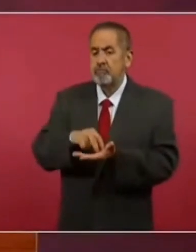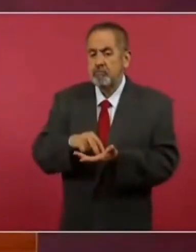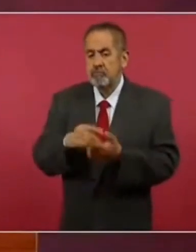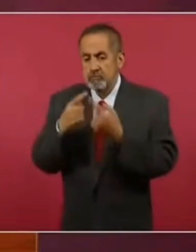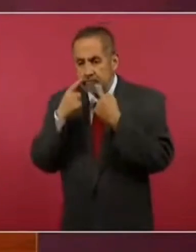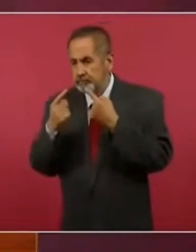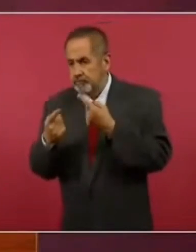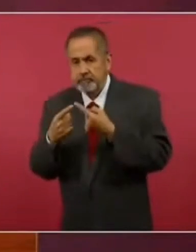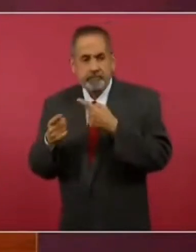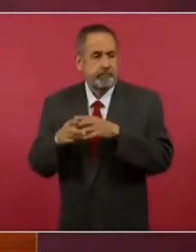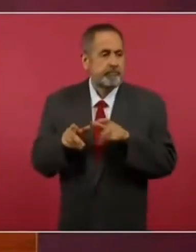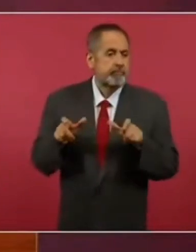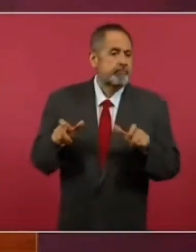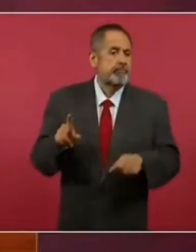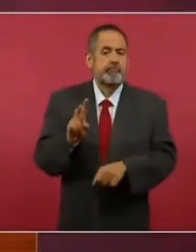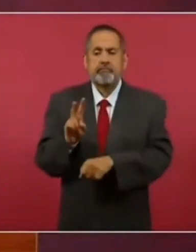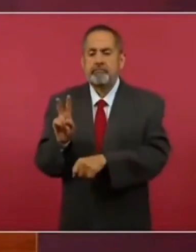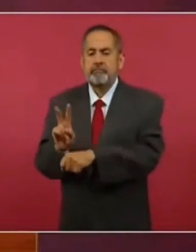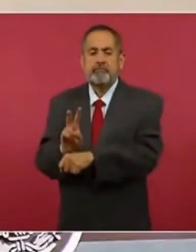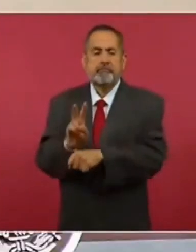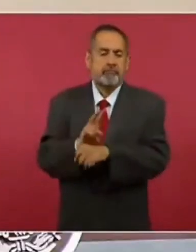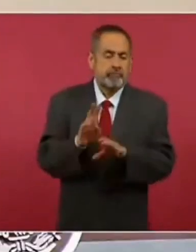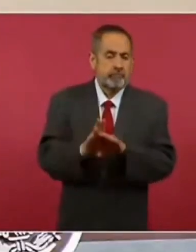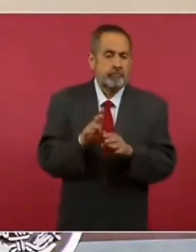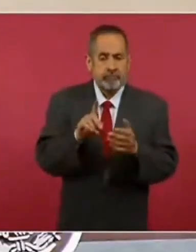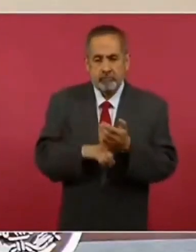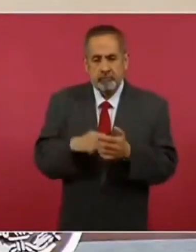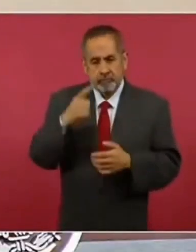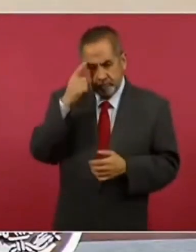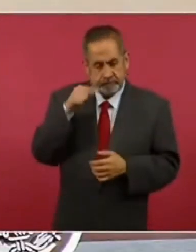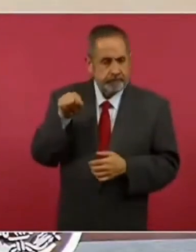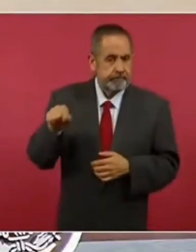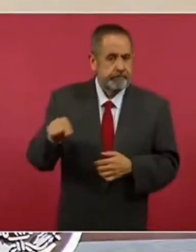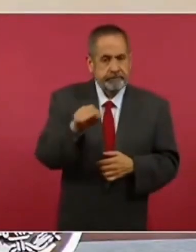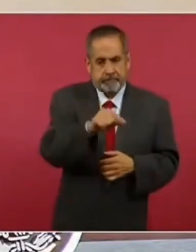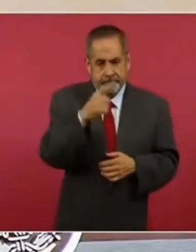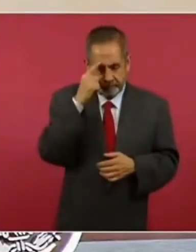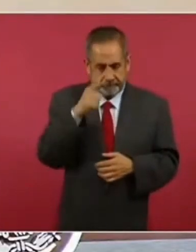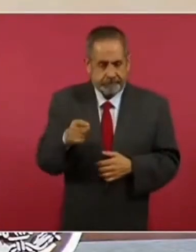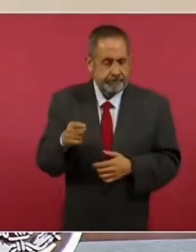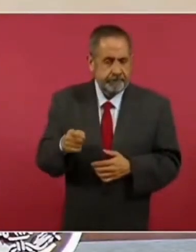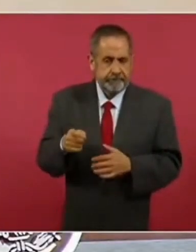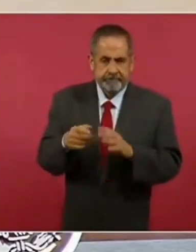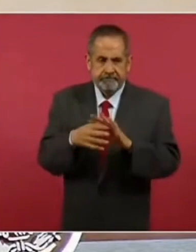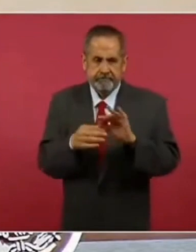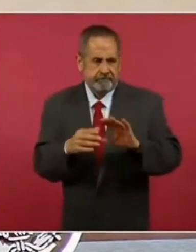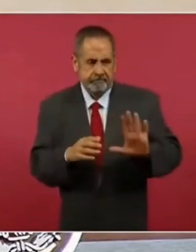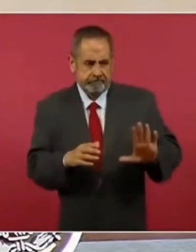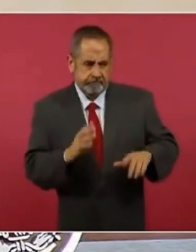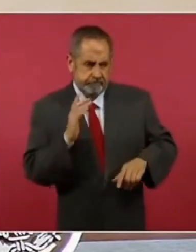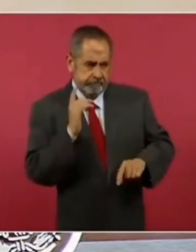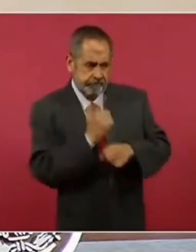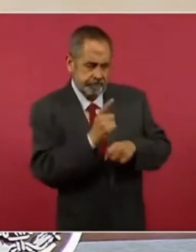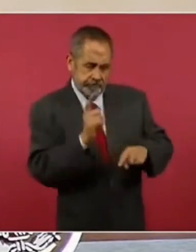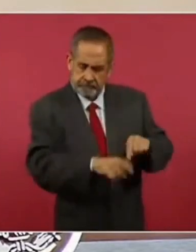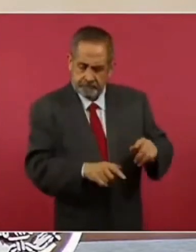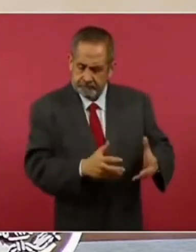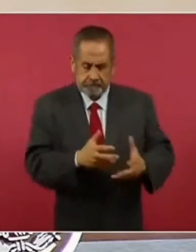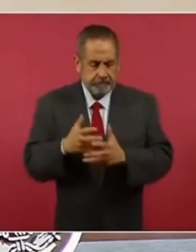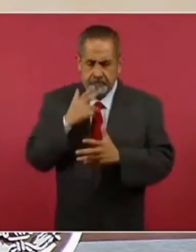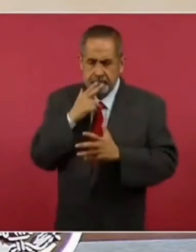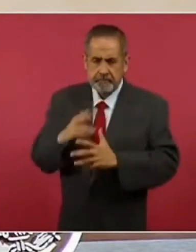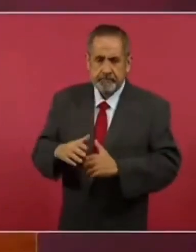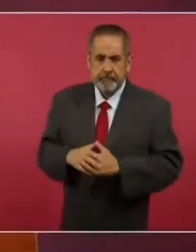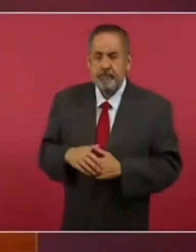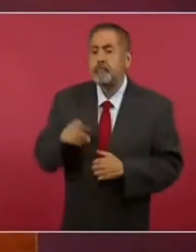ejercer funciones de vigilancia, funciones de persuasión y también, en alguna medida,